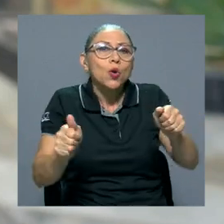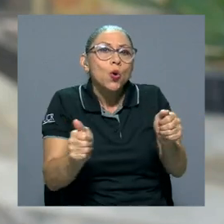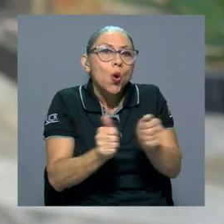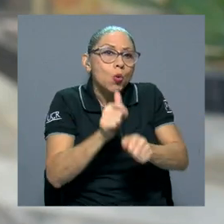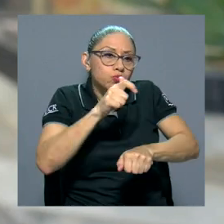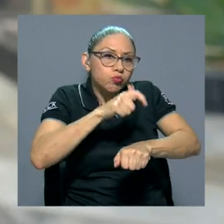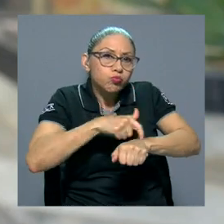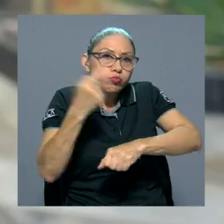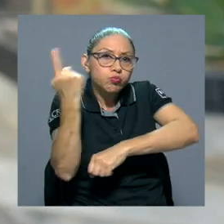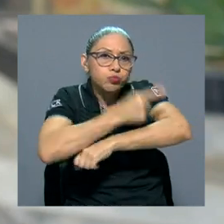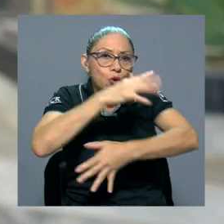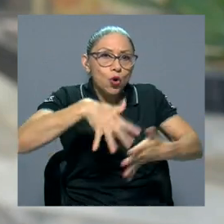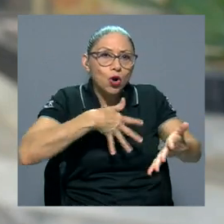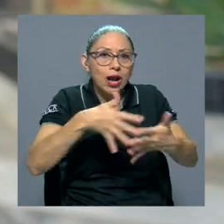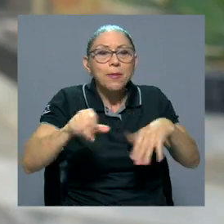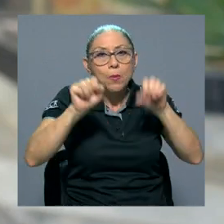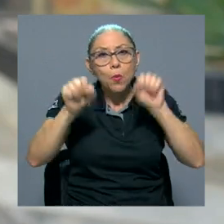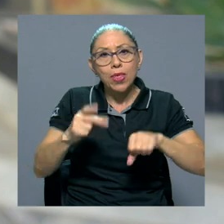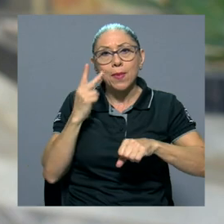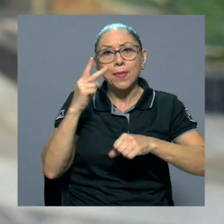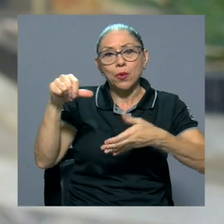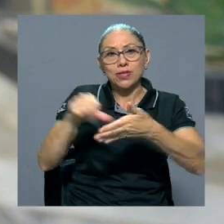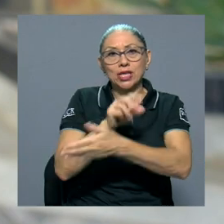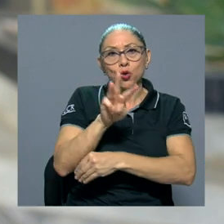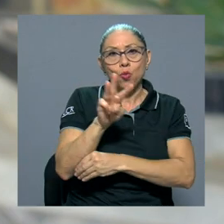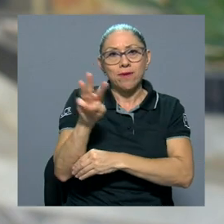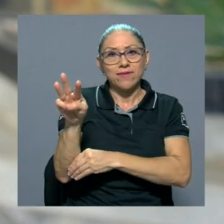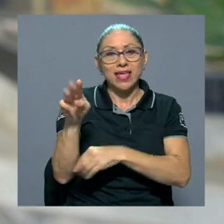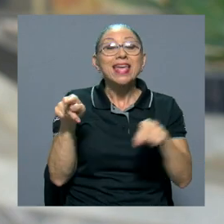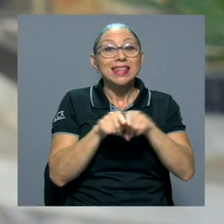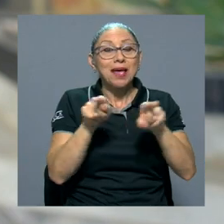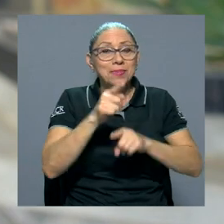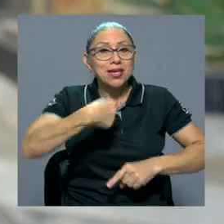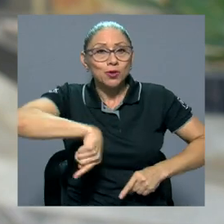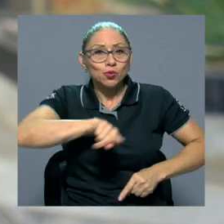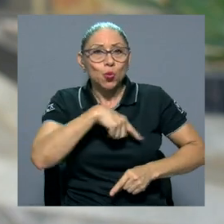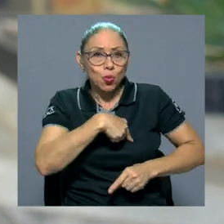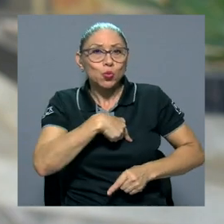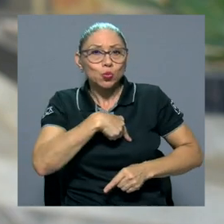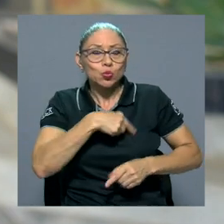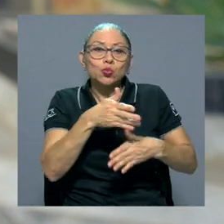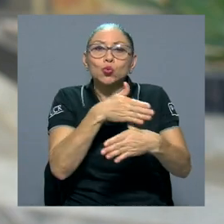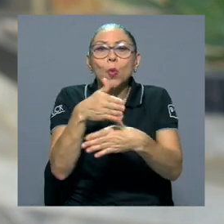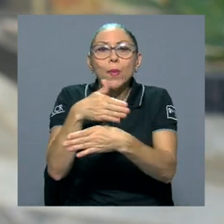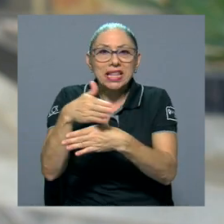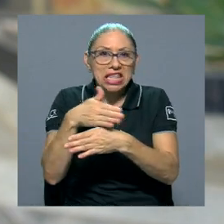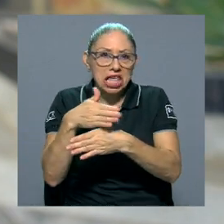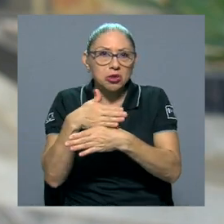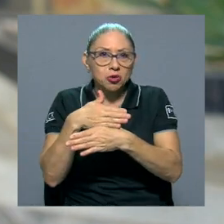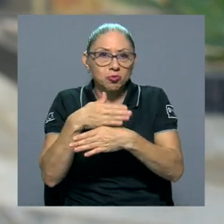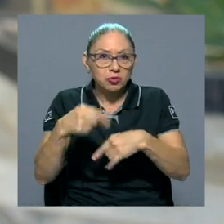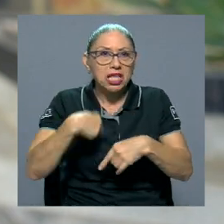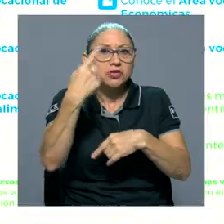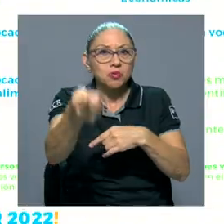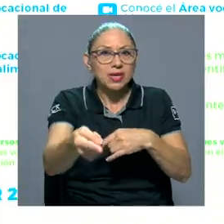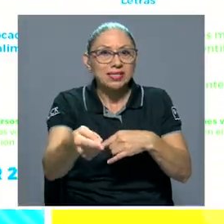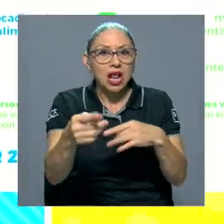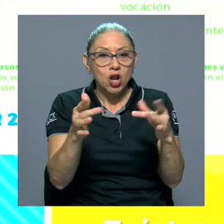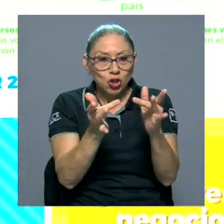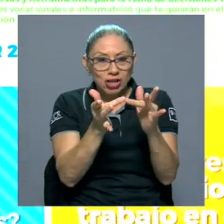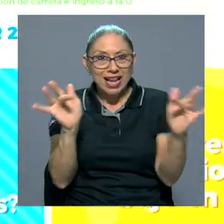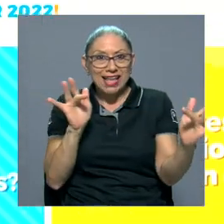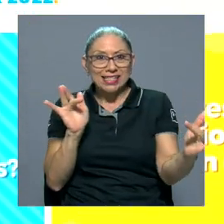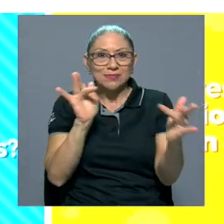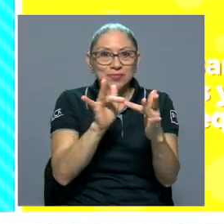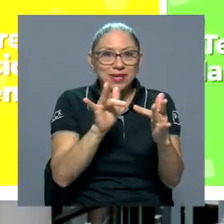pueden acceder en nuestro sitio web y también nosotros vamos a estar compartiendo posteriormente esos enlaces. En el